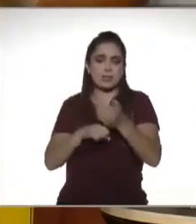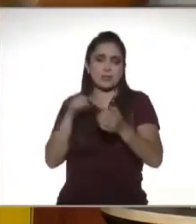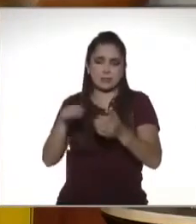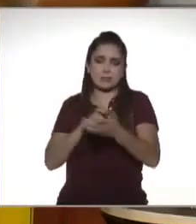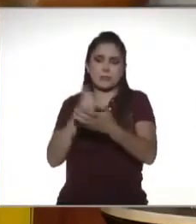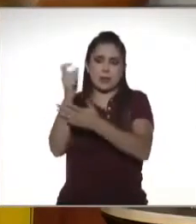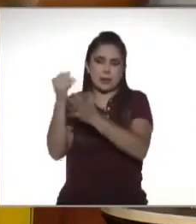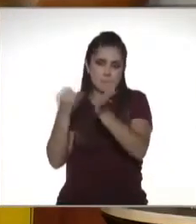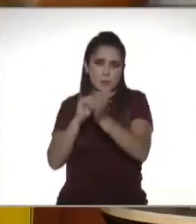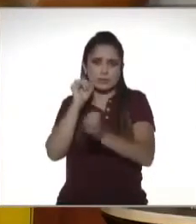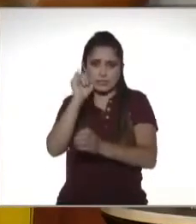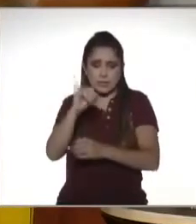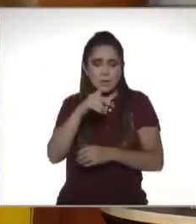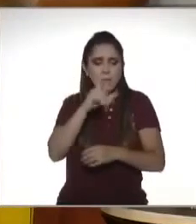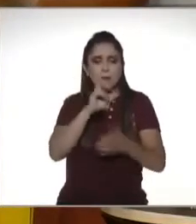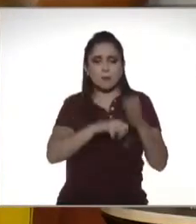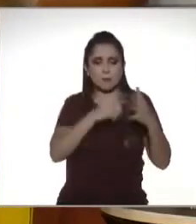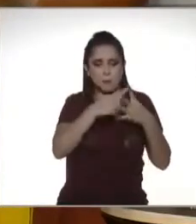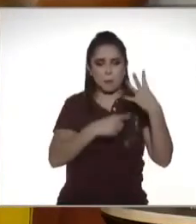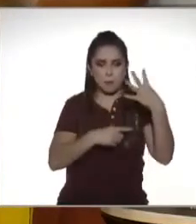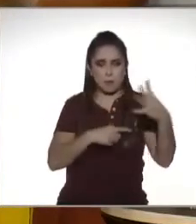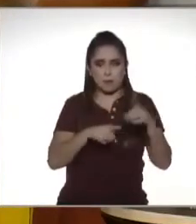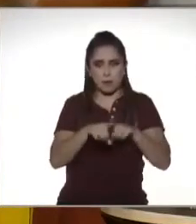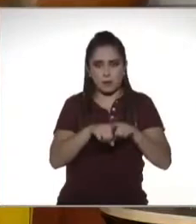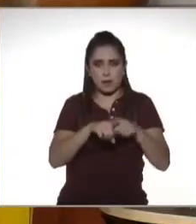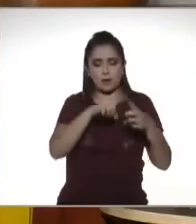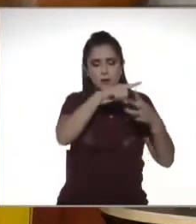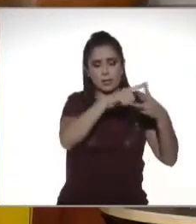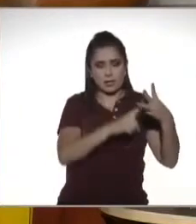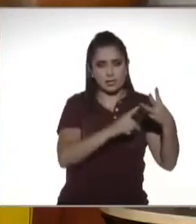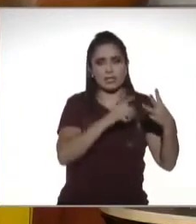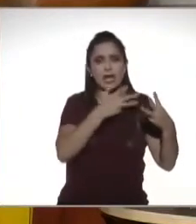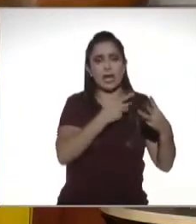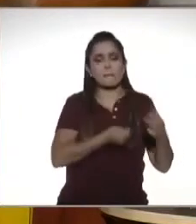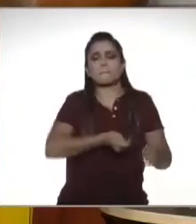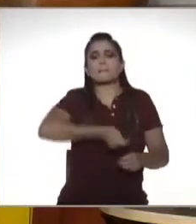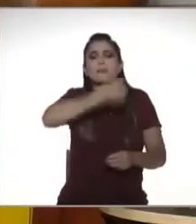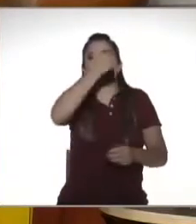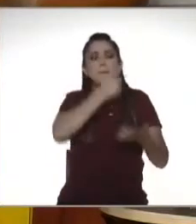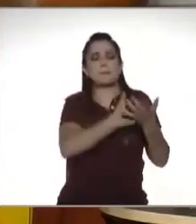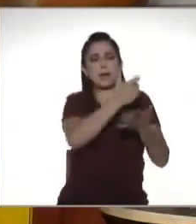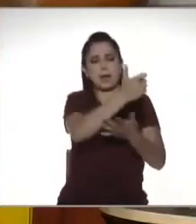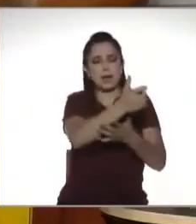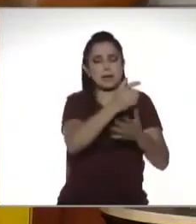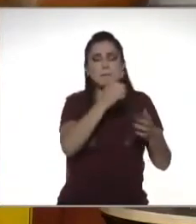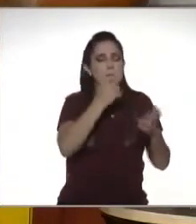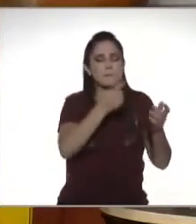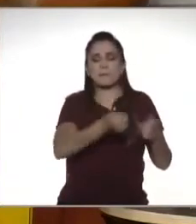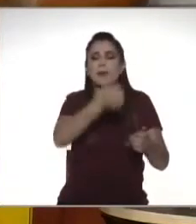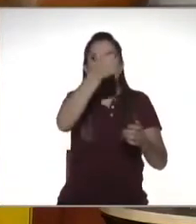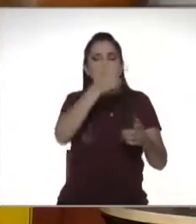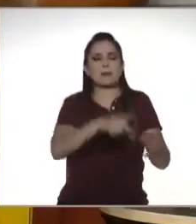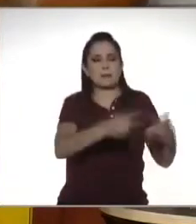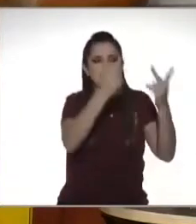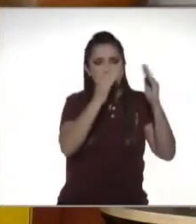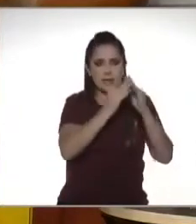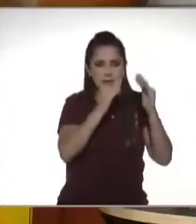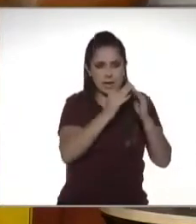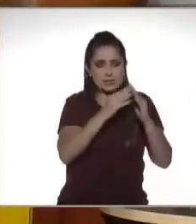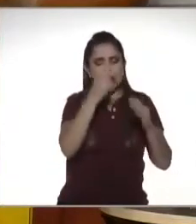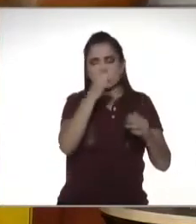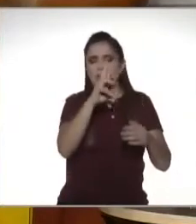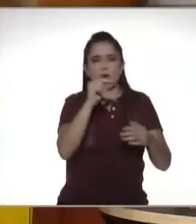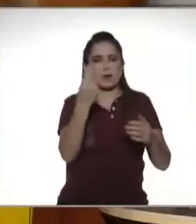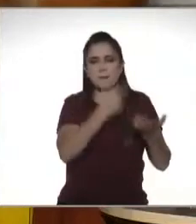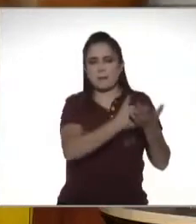pero para nosotros vamos a pensar que fueran cuatro los otros tendrían en principio el ingreso exento esto lo ven con el